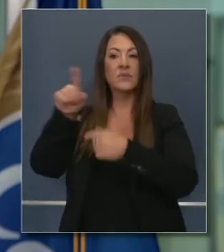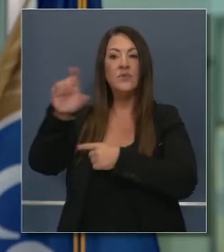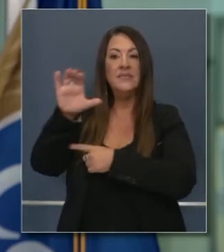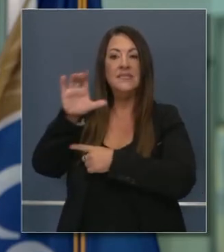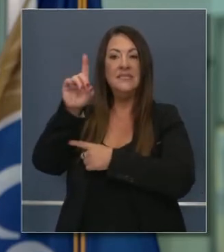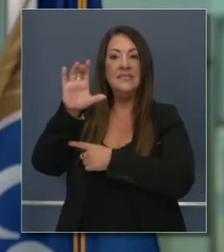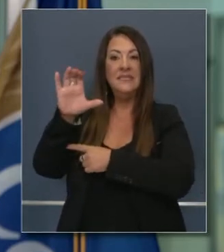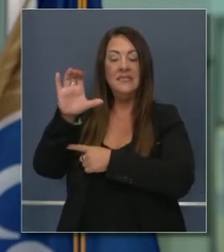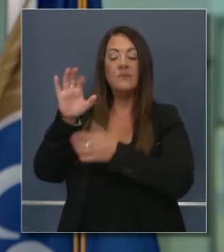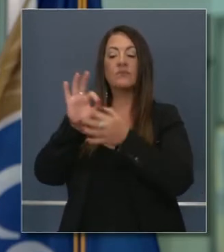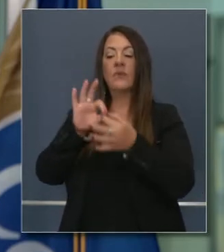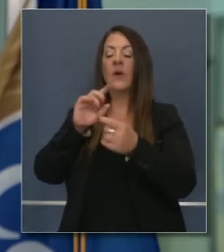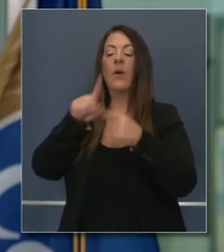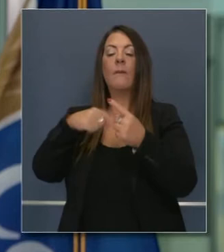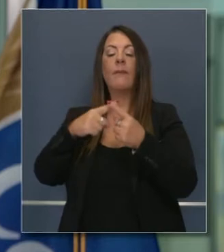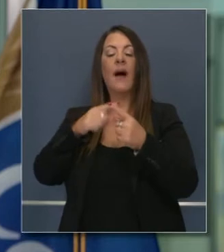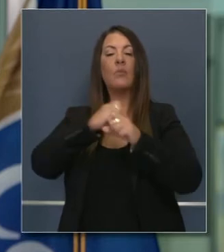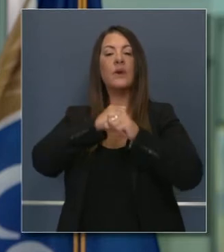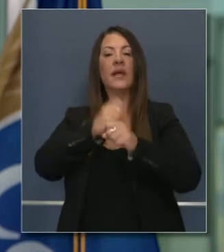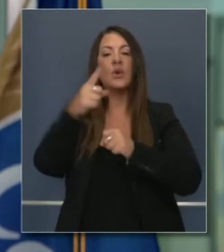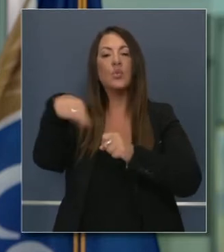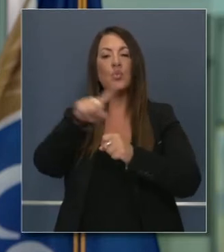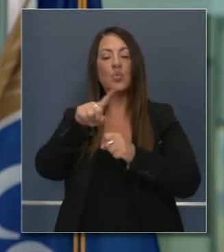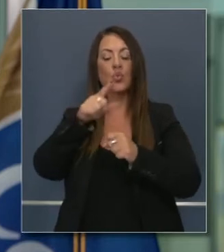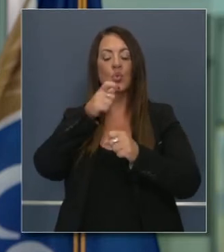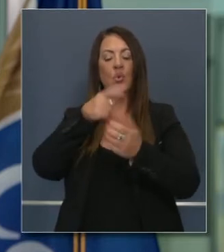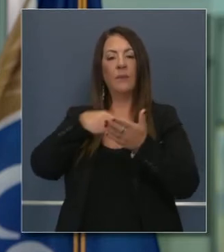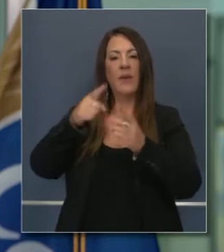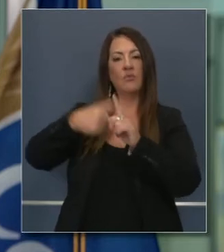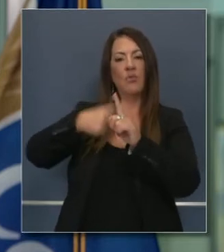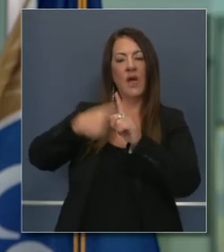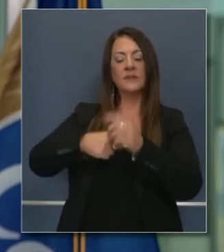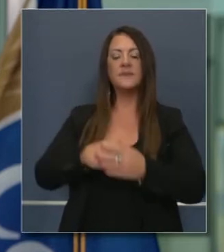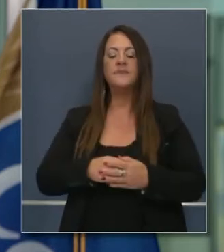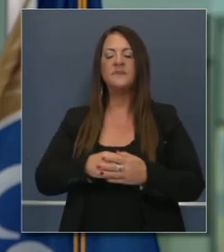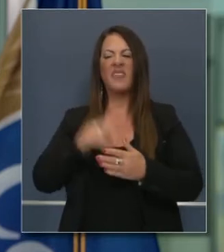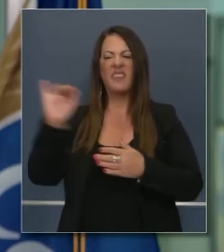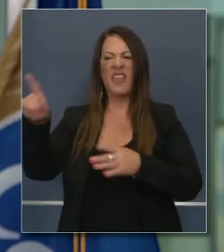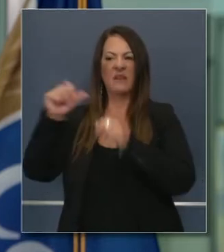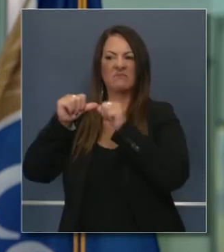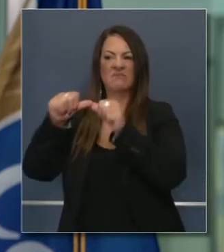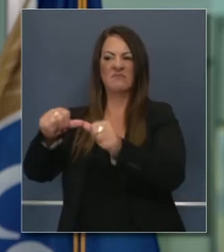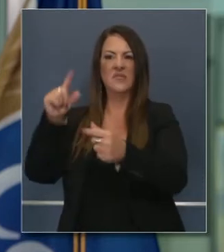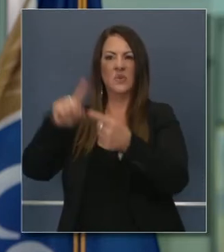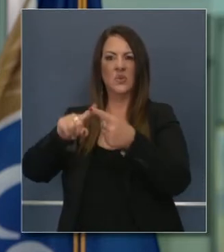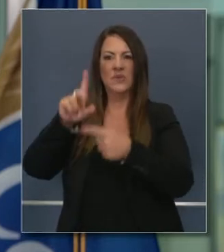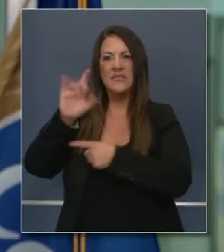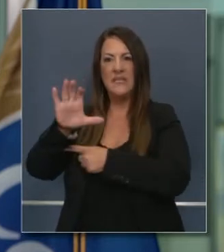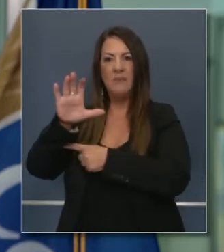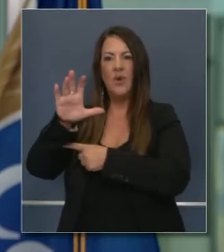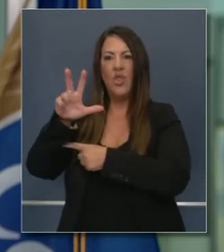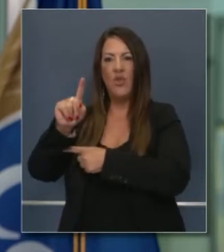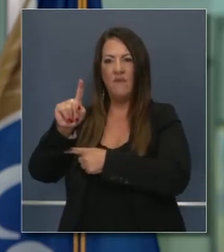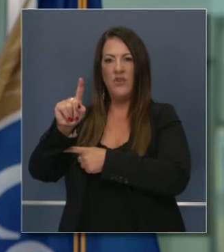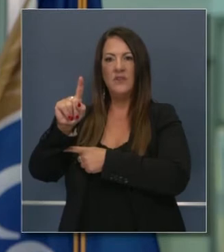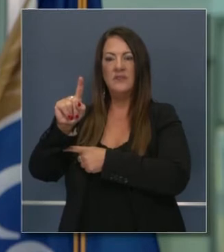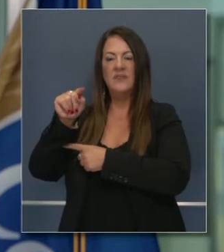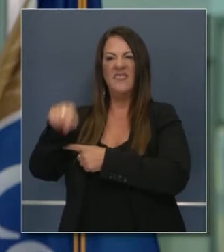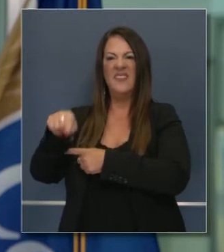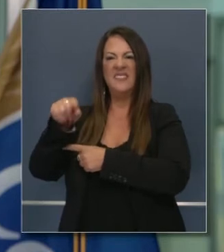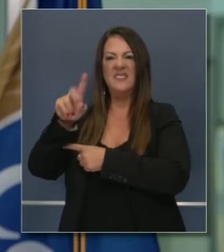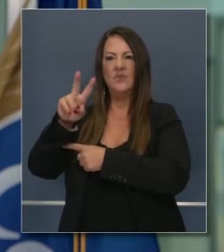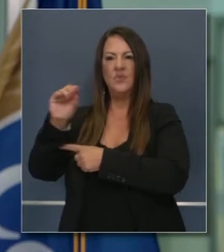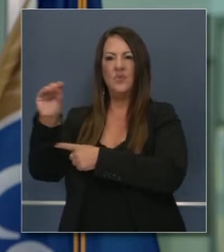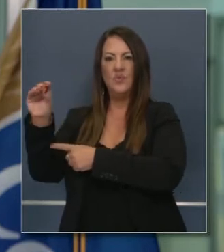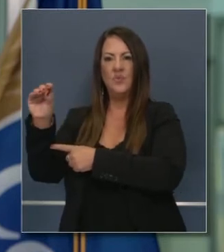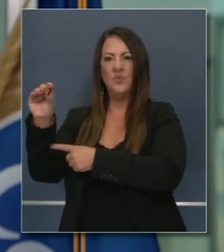indican protecciones para inquilinos que duran a través del año, hasta el final del año. Nuestras protecciones no se ven